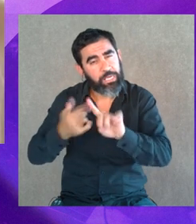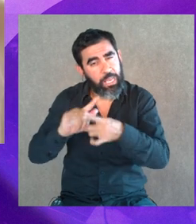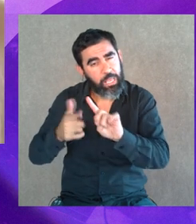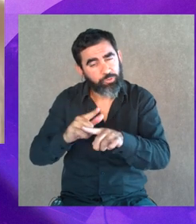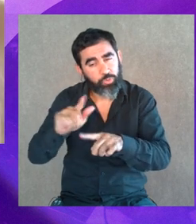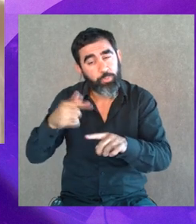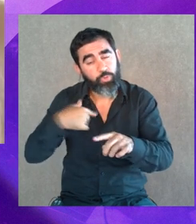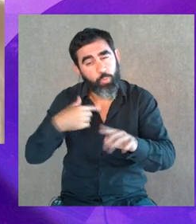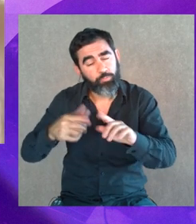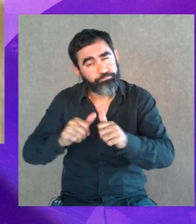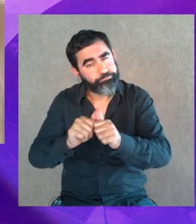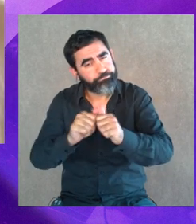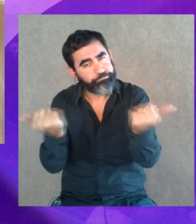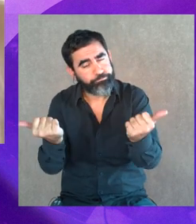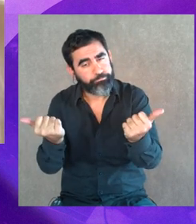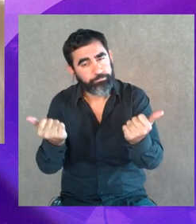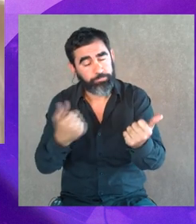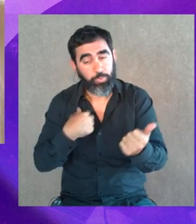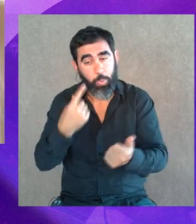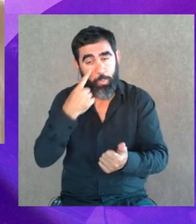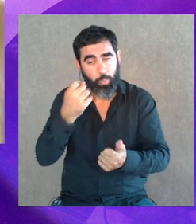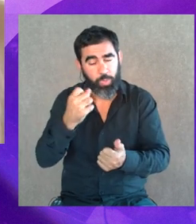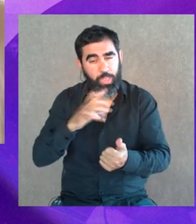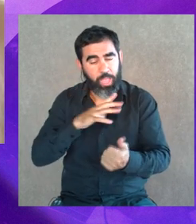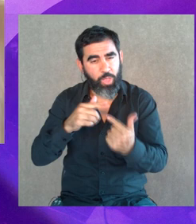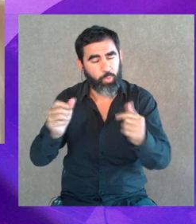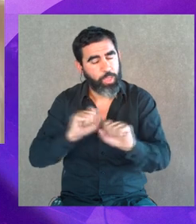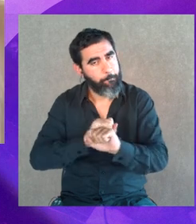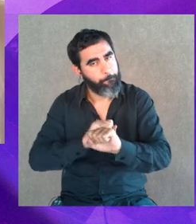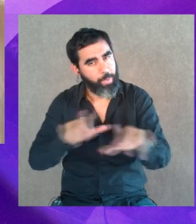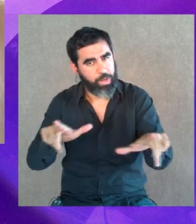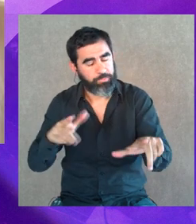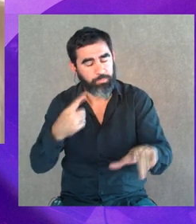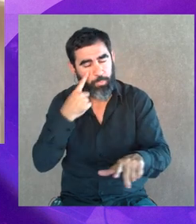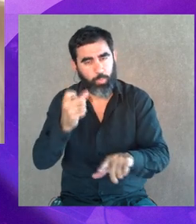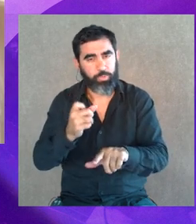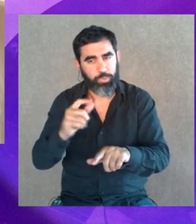sí, que después de salir de ella me di cuenta que había cosas que no estaban bien,